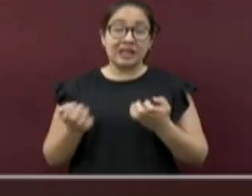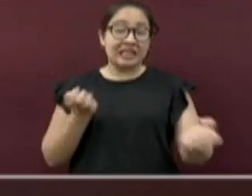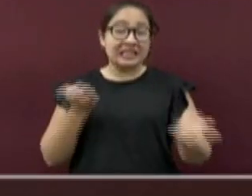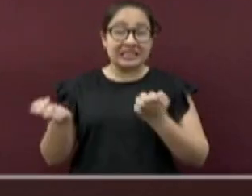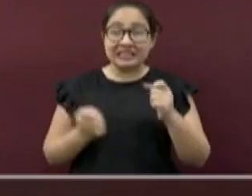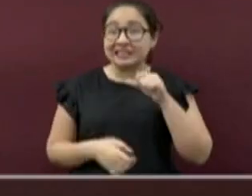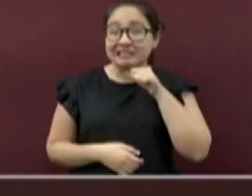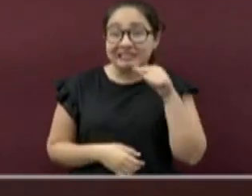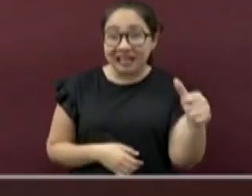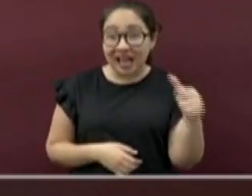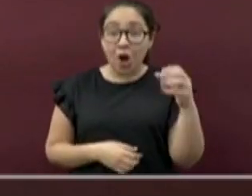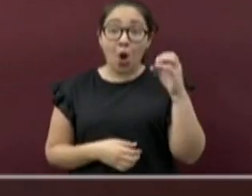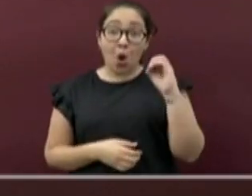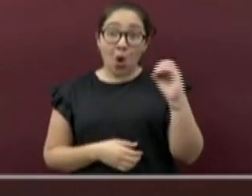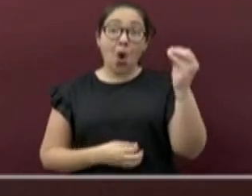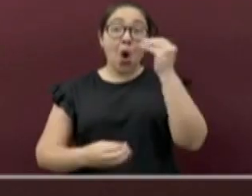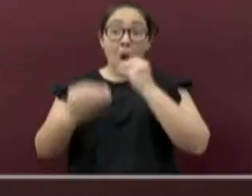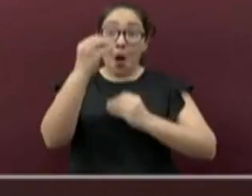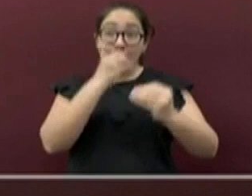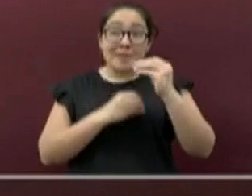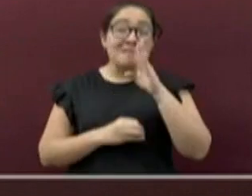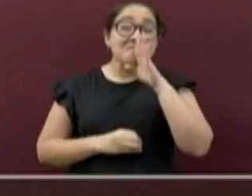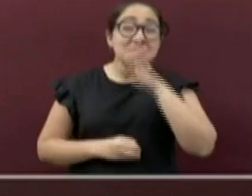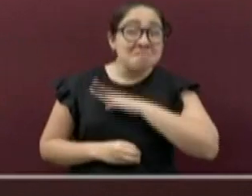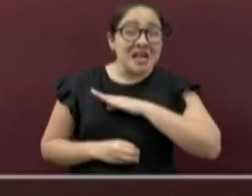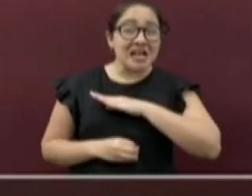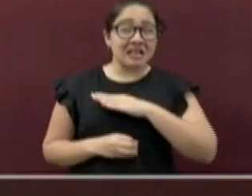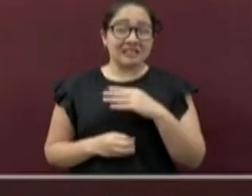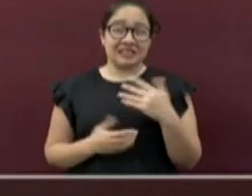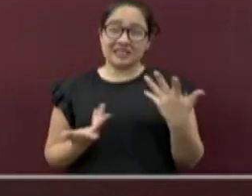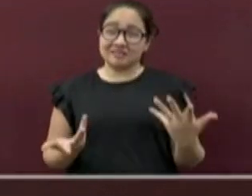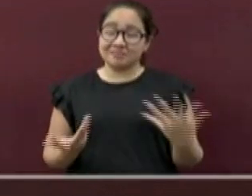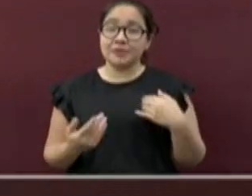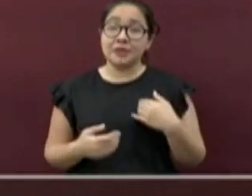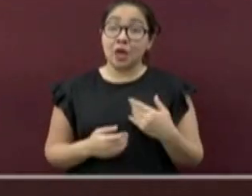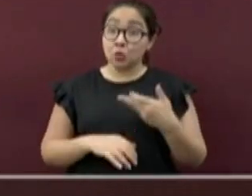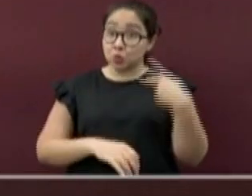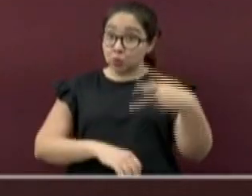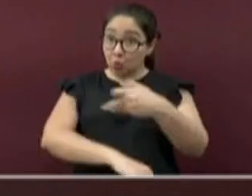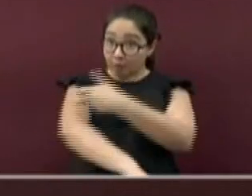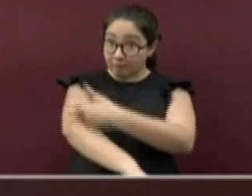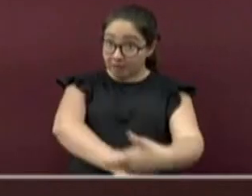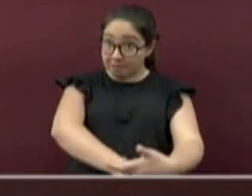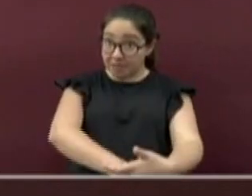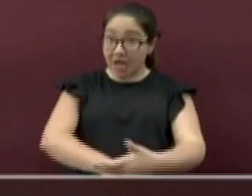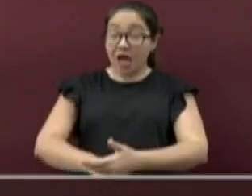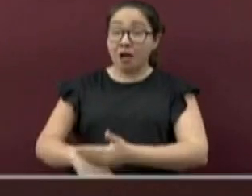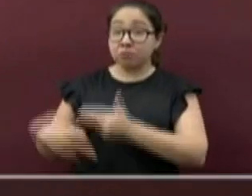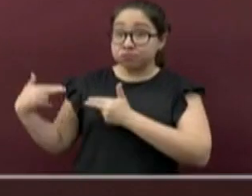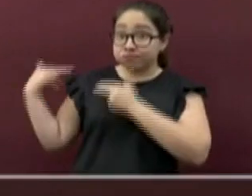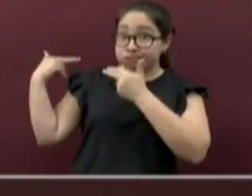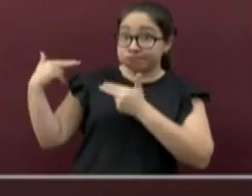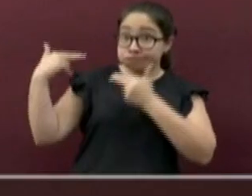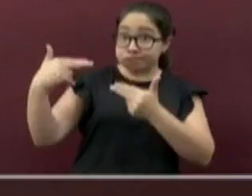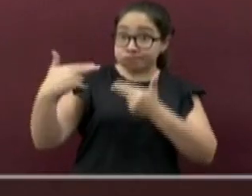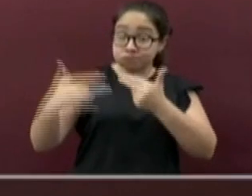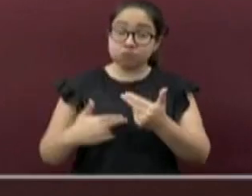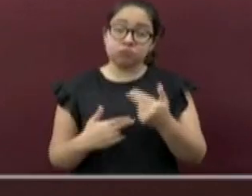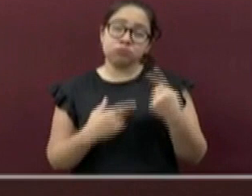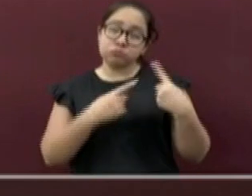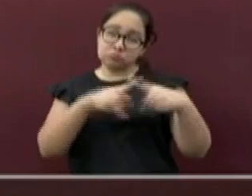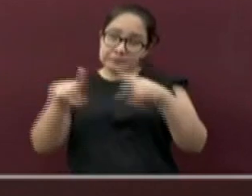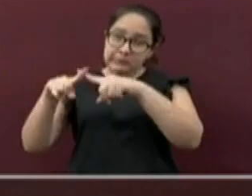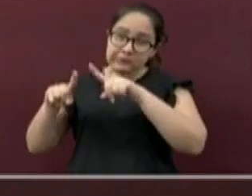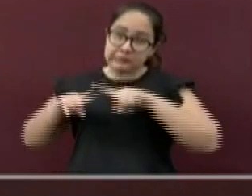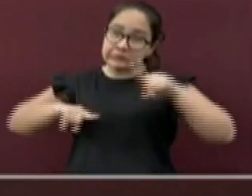la alimentación inadecuada, los antecedentes familiares y algunos otros factores genéticos.